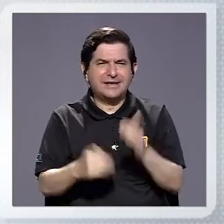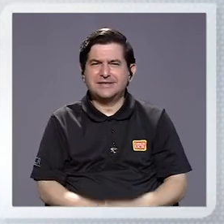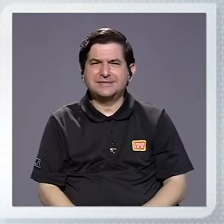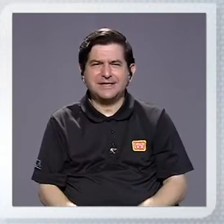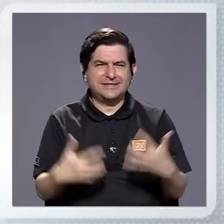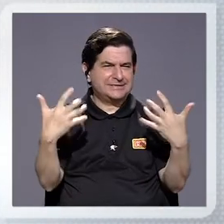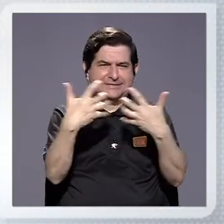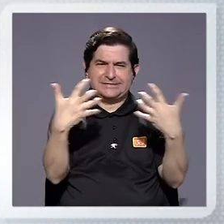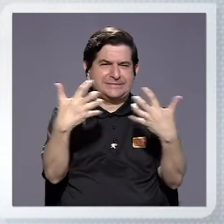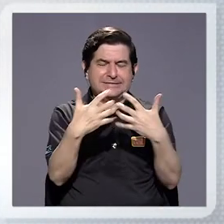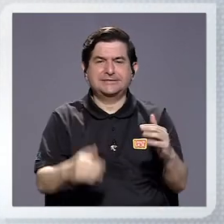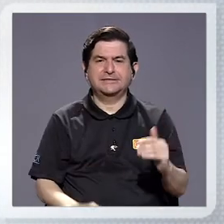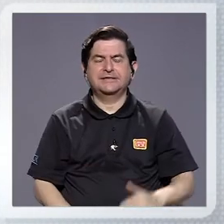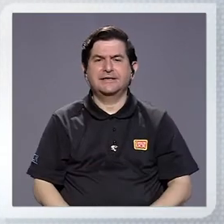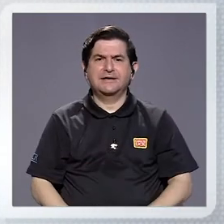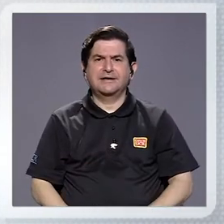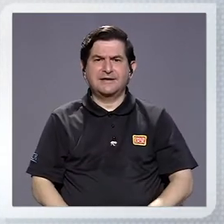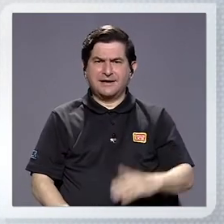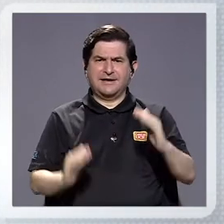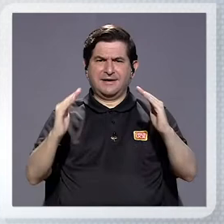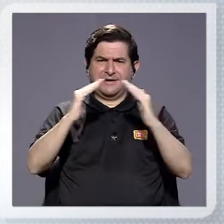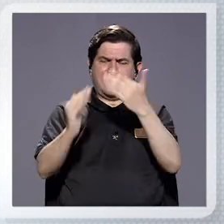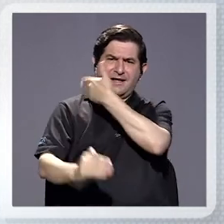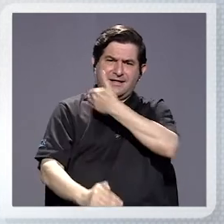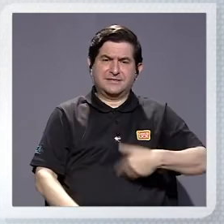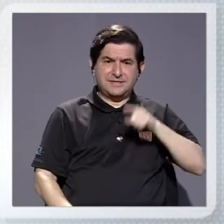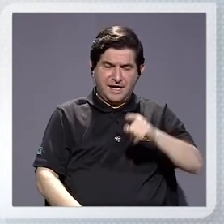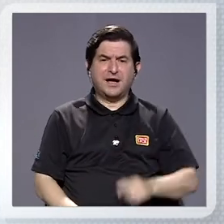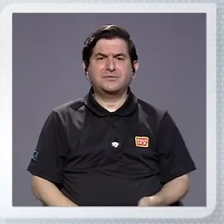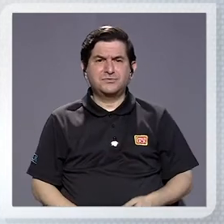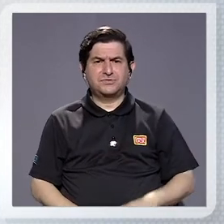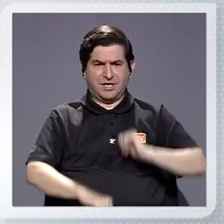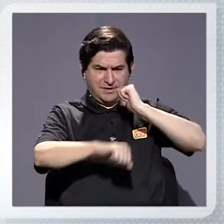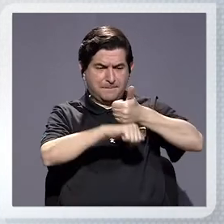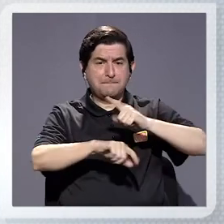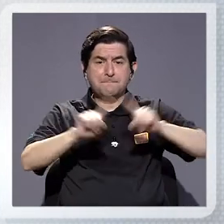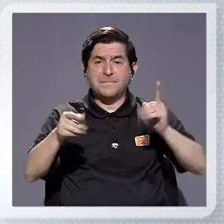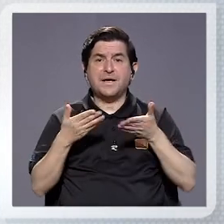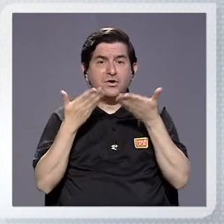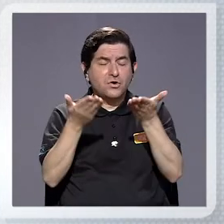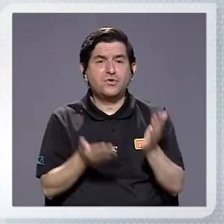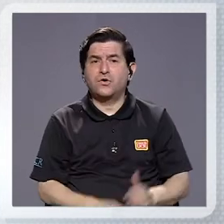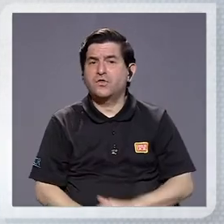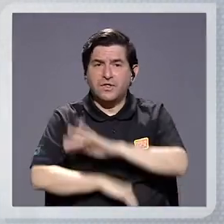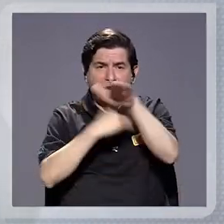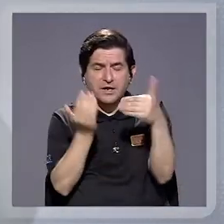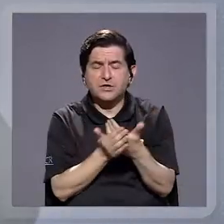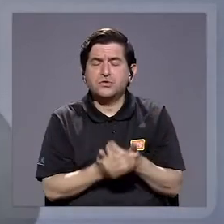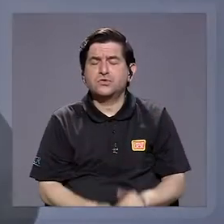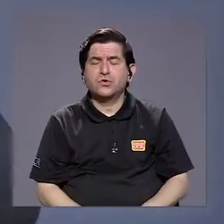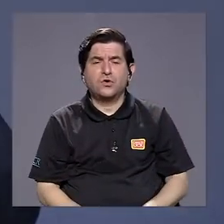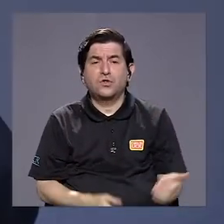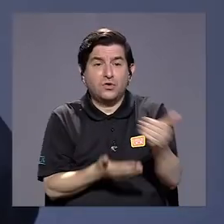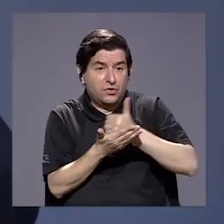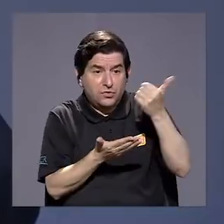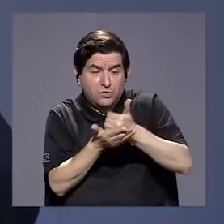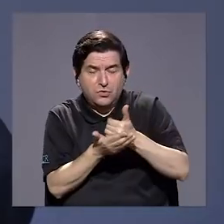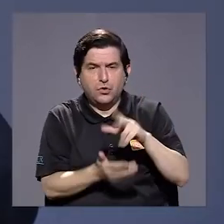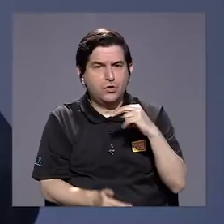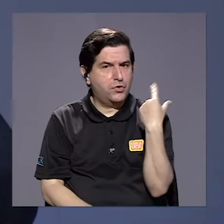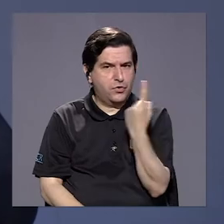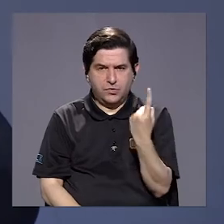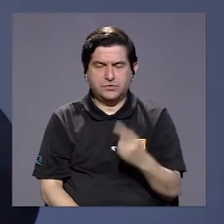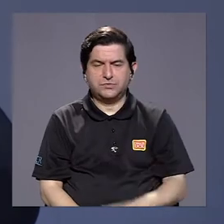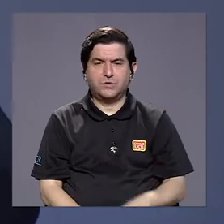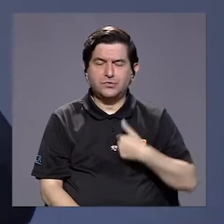inconsecuente de parte de Casa Presidencial ponerle ahí y no darle todas las condiciones, y me refiero específicamente a recursos, porque